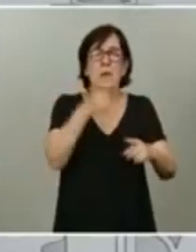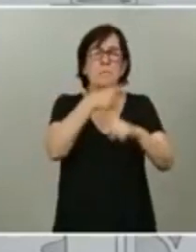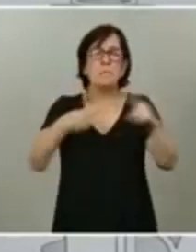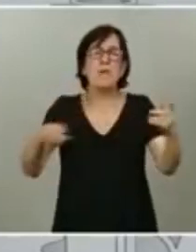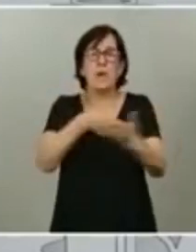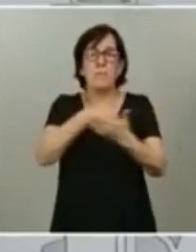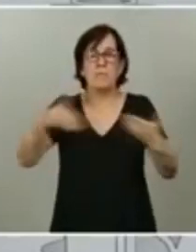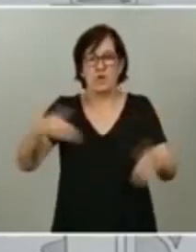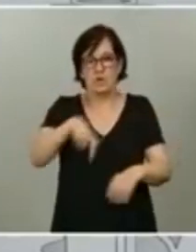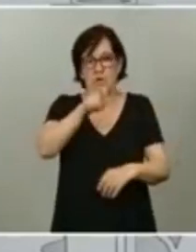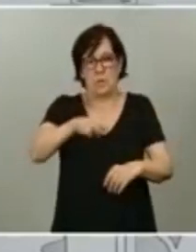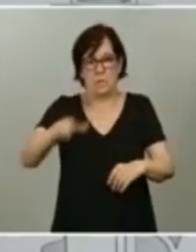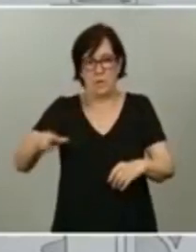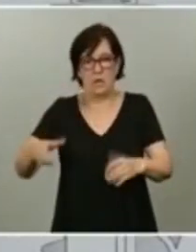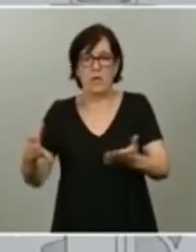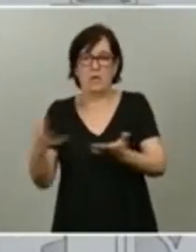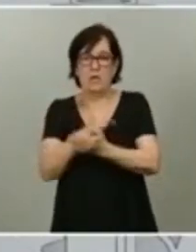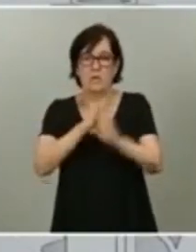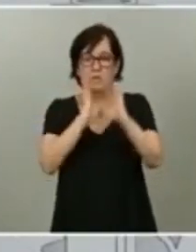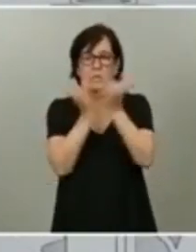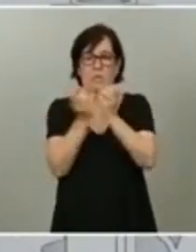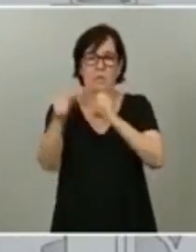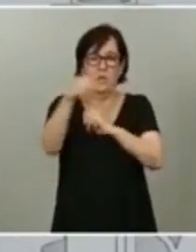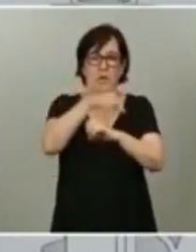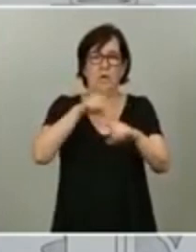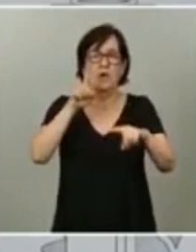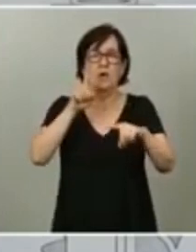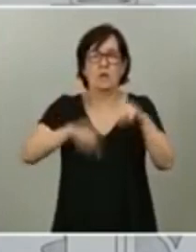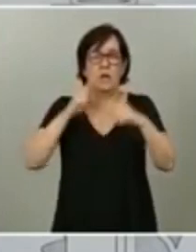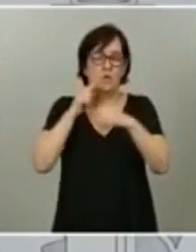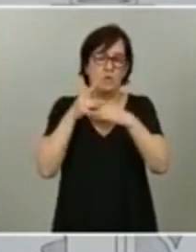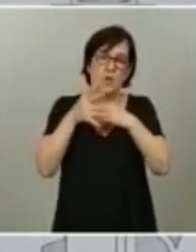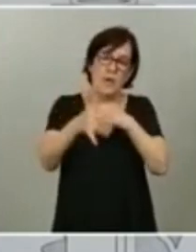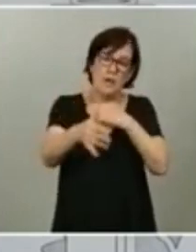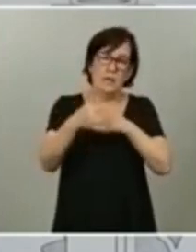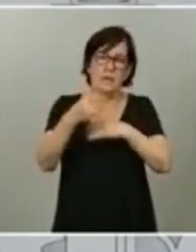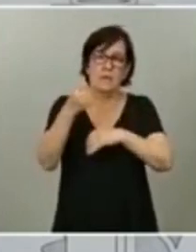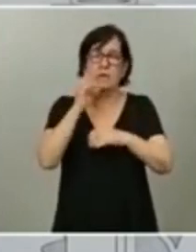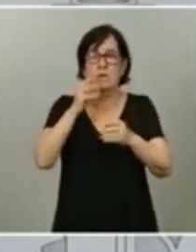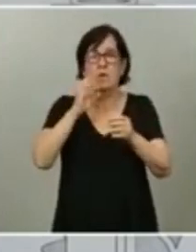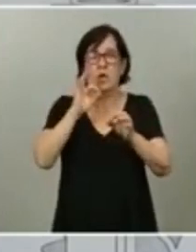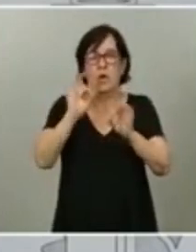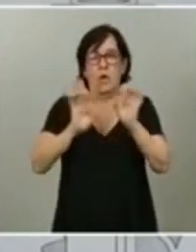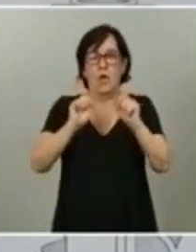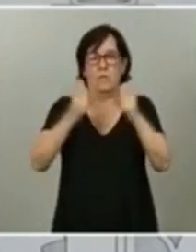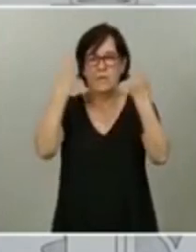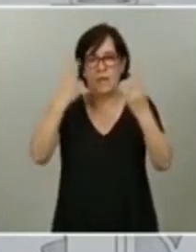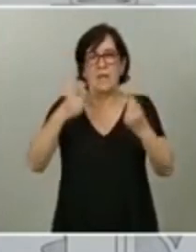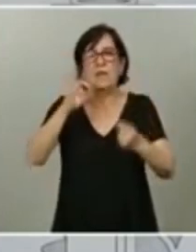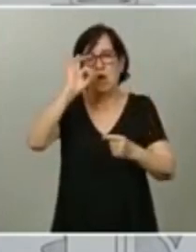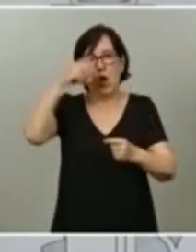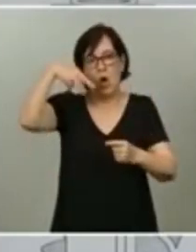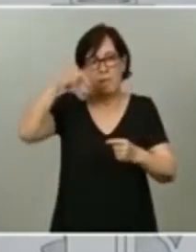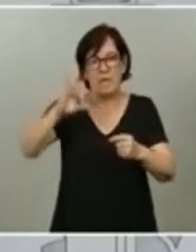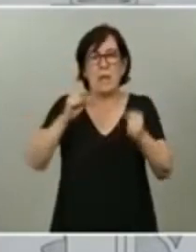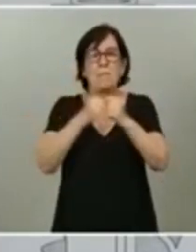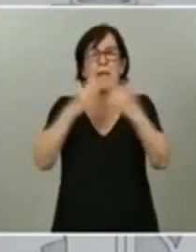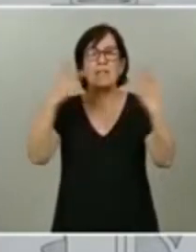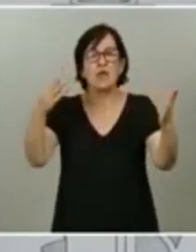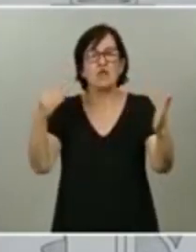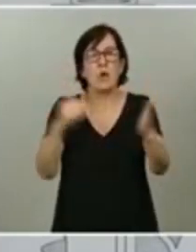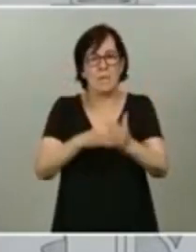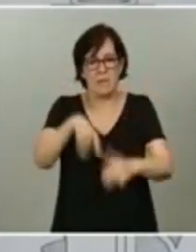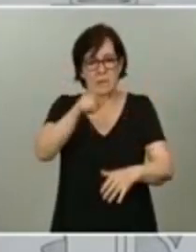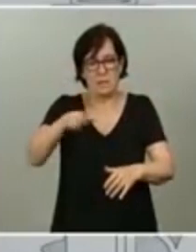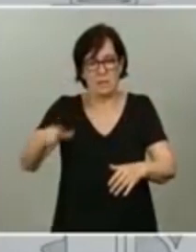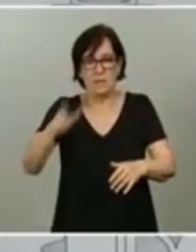humanos en todo el mundo según los registros oficiales de la Organización Mundial de la Salud. Más de 28.000 compatriotas han perdido